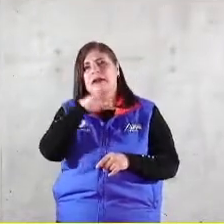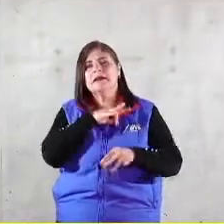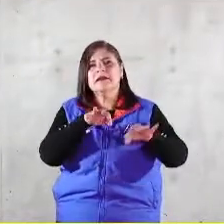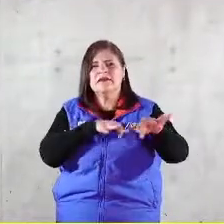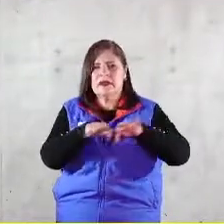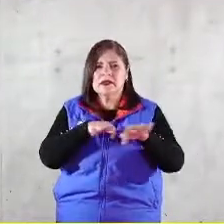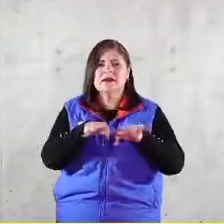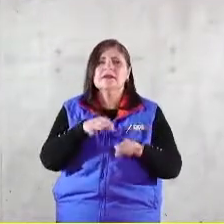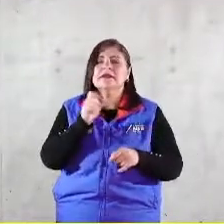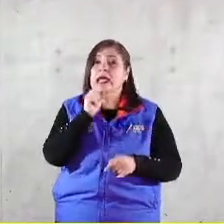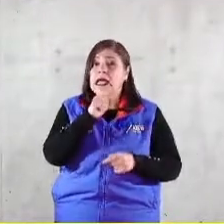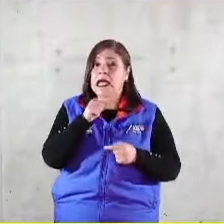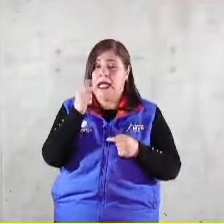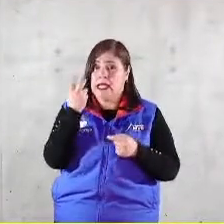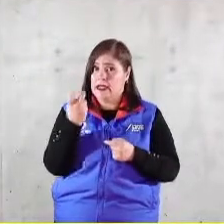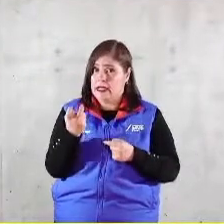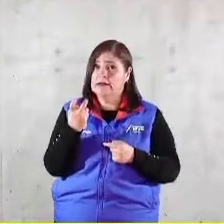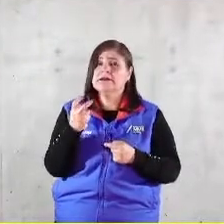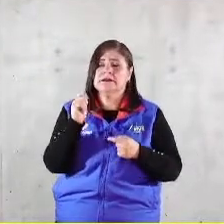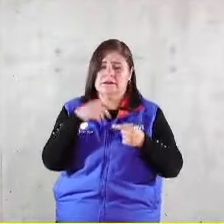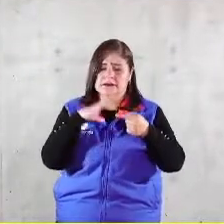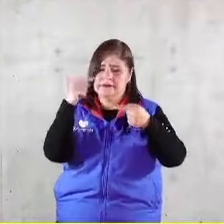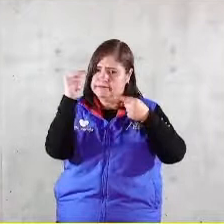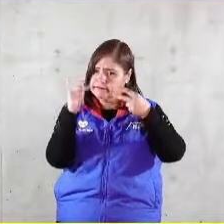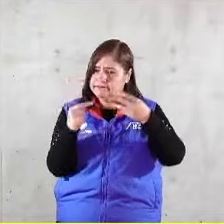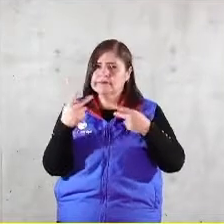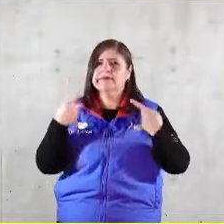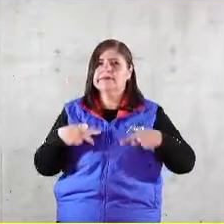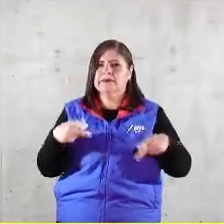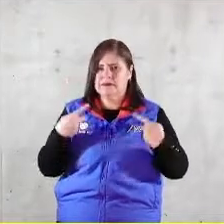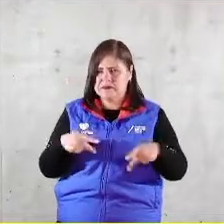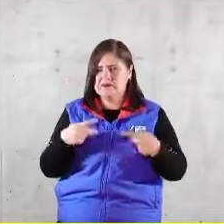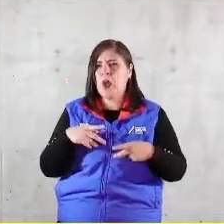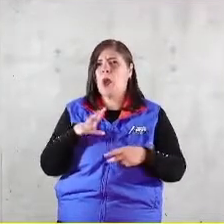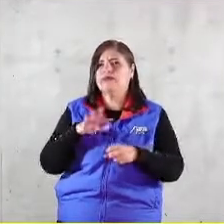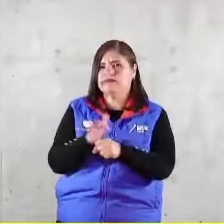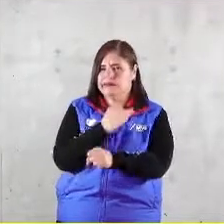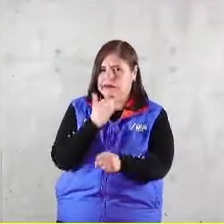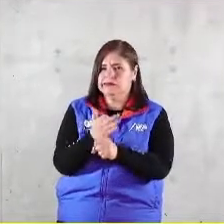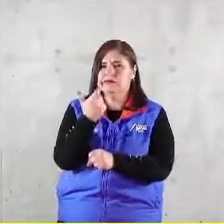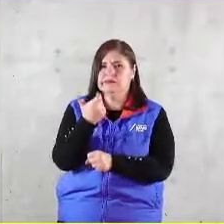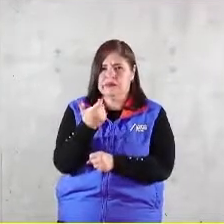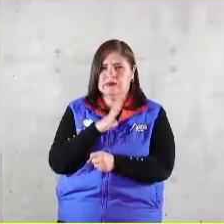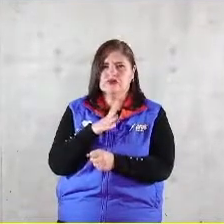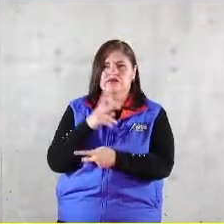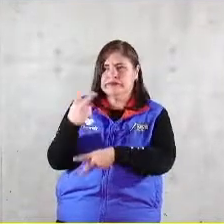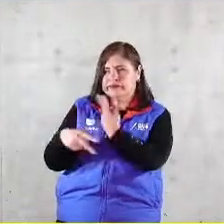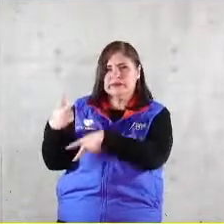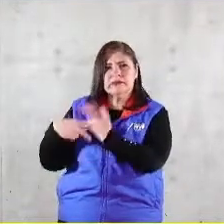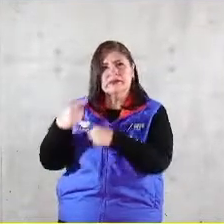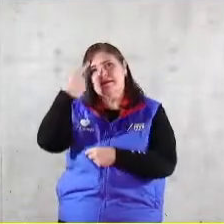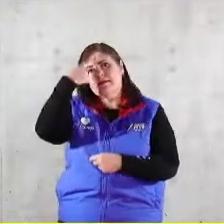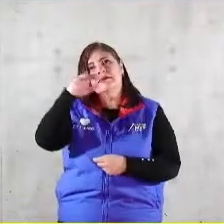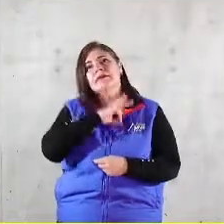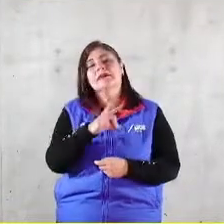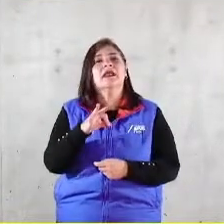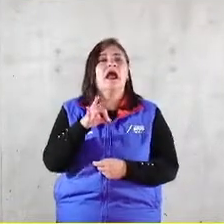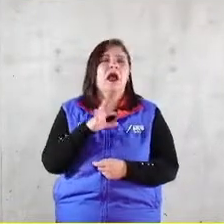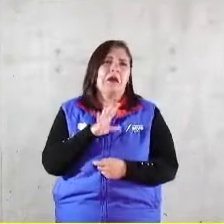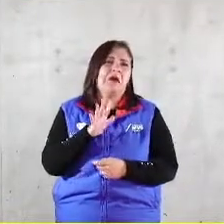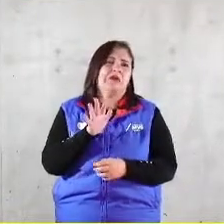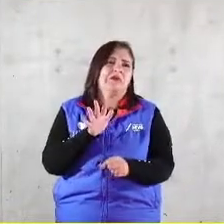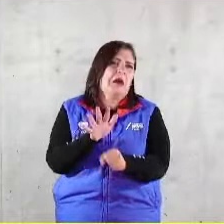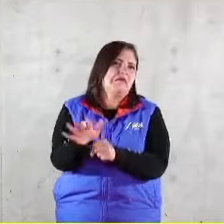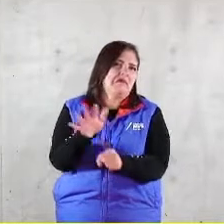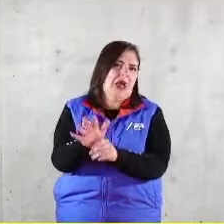Estas son, perdón, estas son personas que tienen un ingreso suficiente para tener, digamos, la parte económica resuelta.